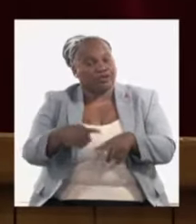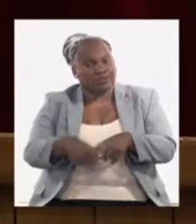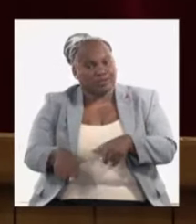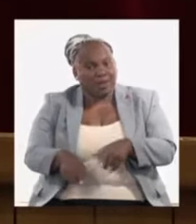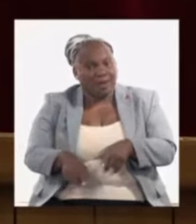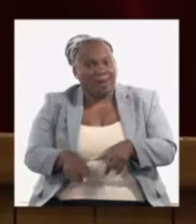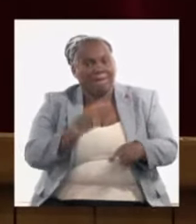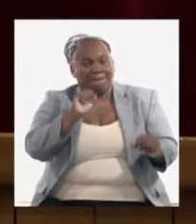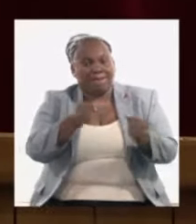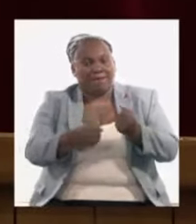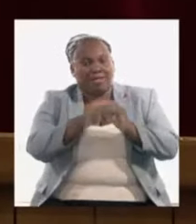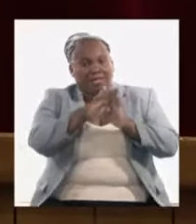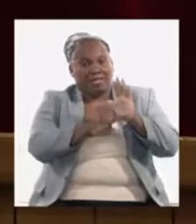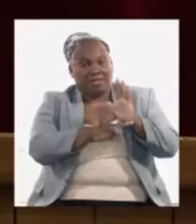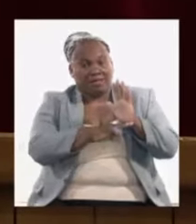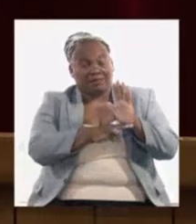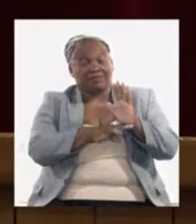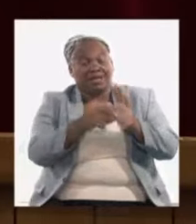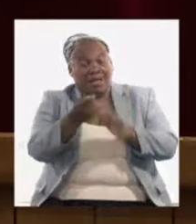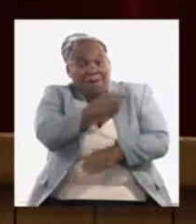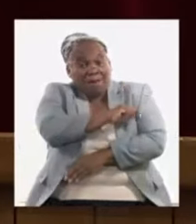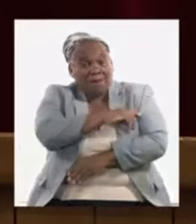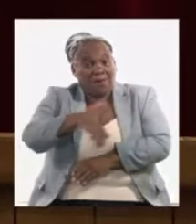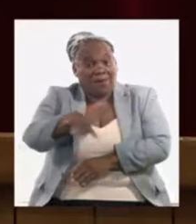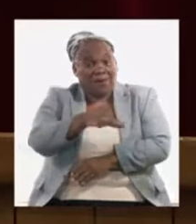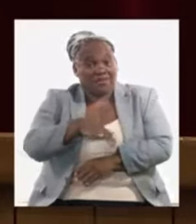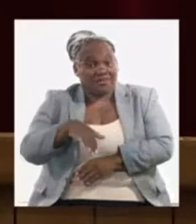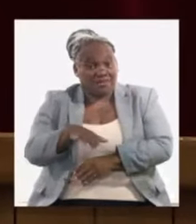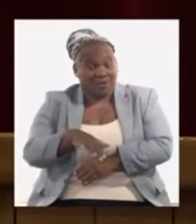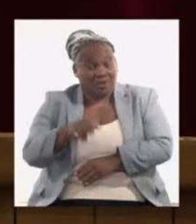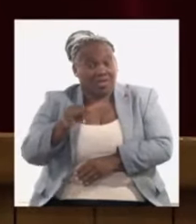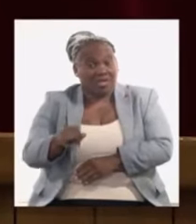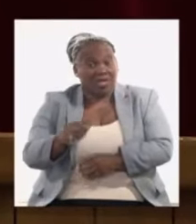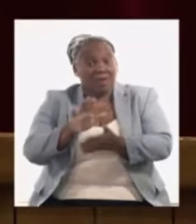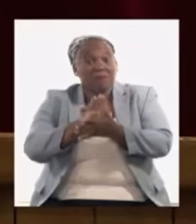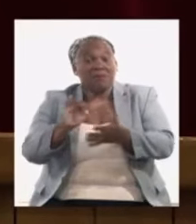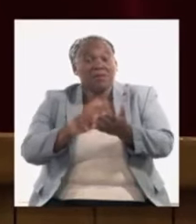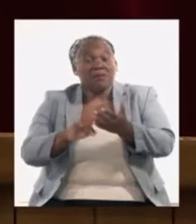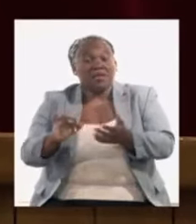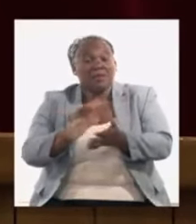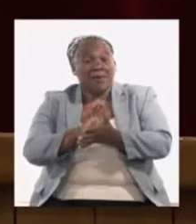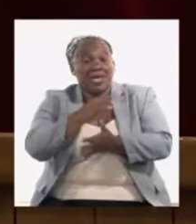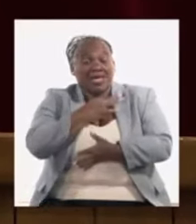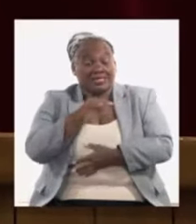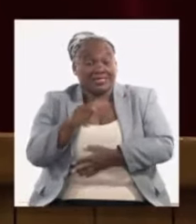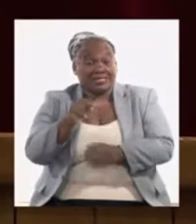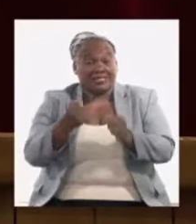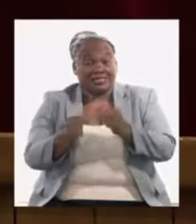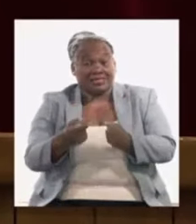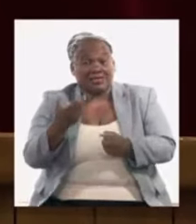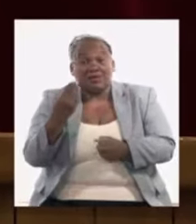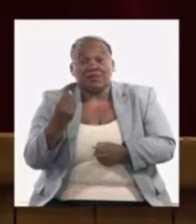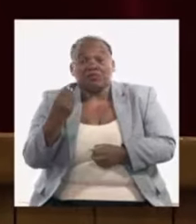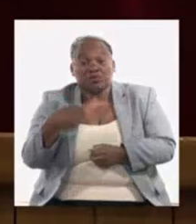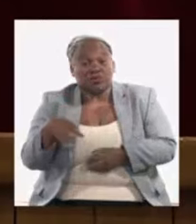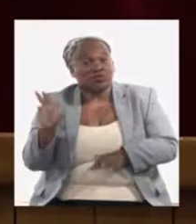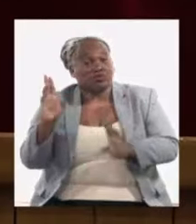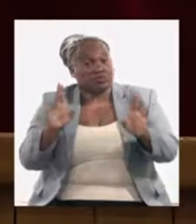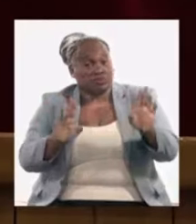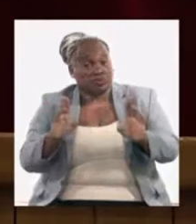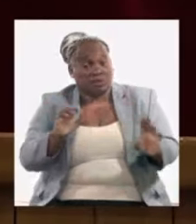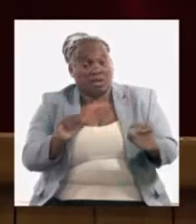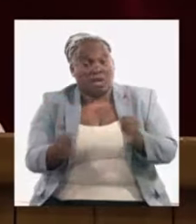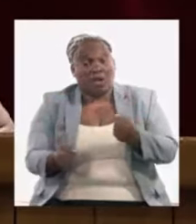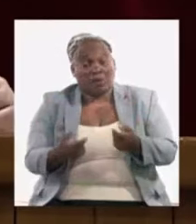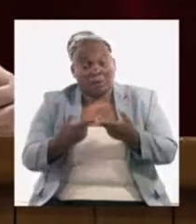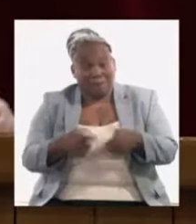residencial población y actores económicos no estatales muchos de los cuales se han sumado también a todo el llamado que hemos hecho del ahorro